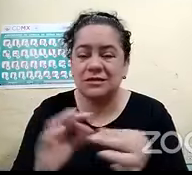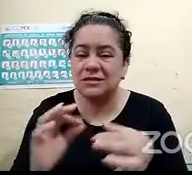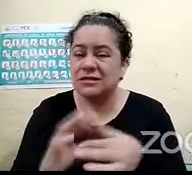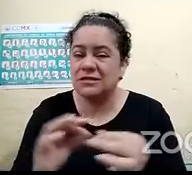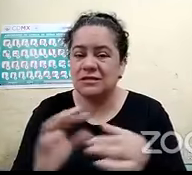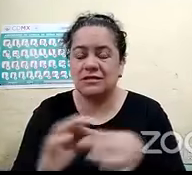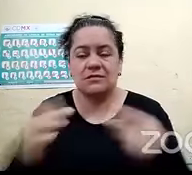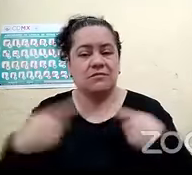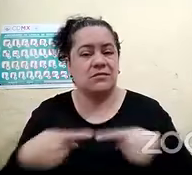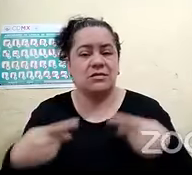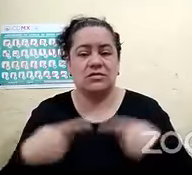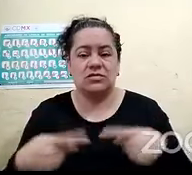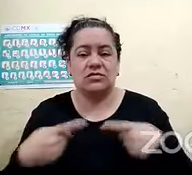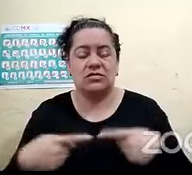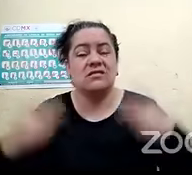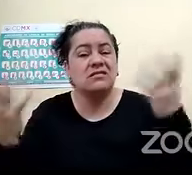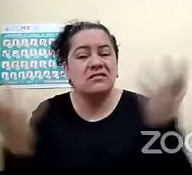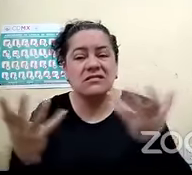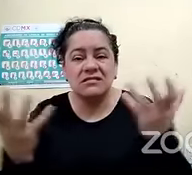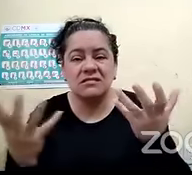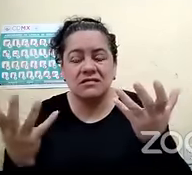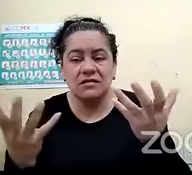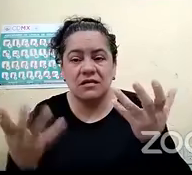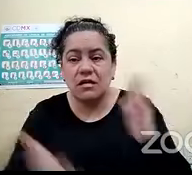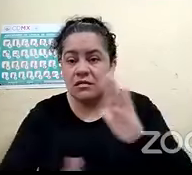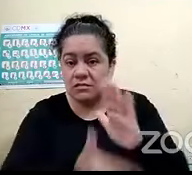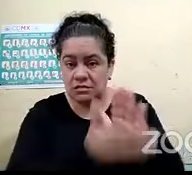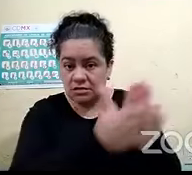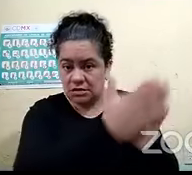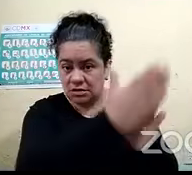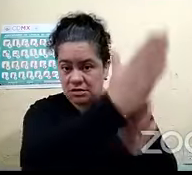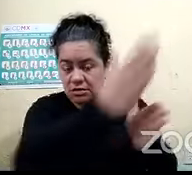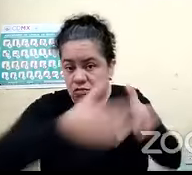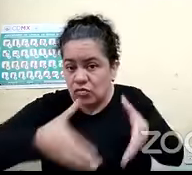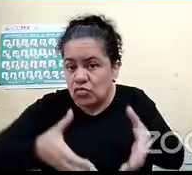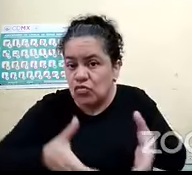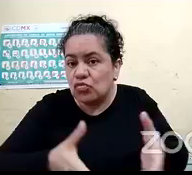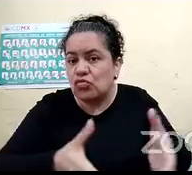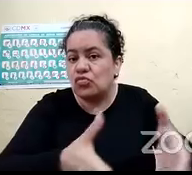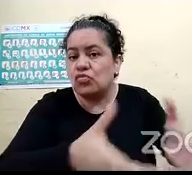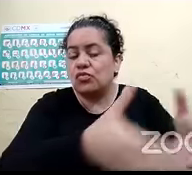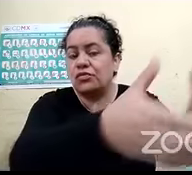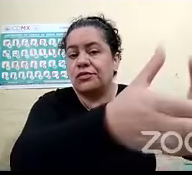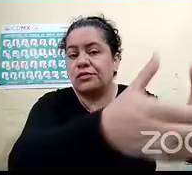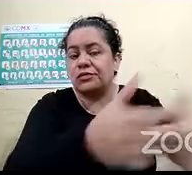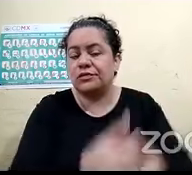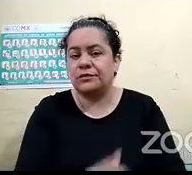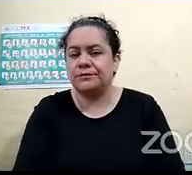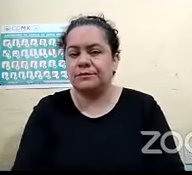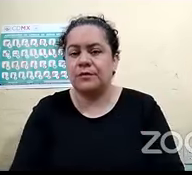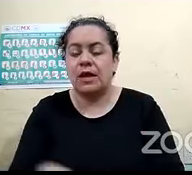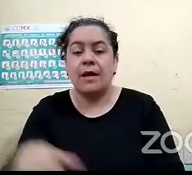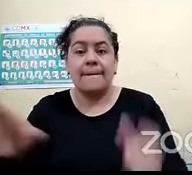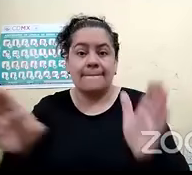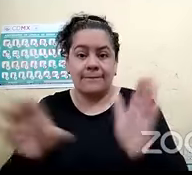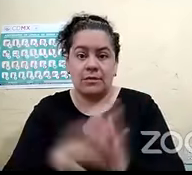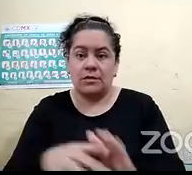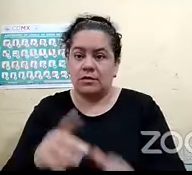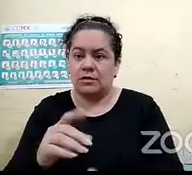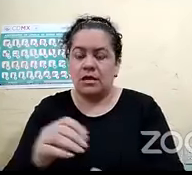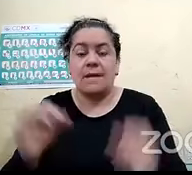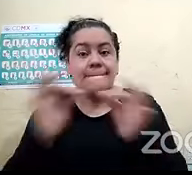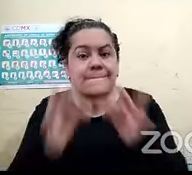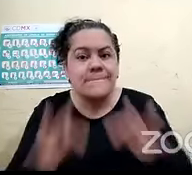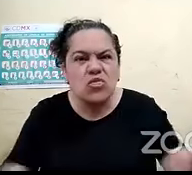otra parte que nos puede facilitar el acceso es despejar el área que no pongan cosas